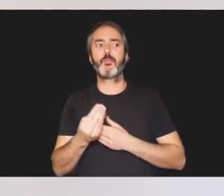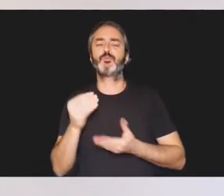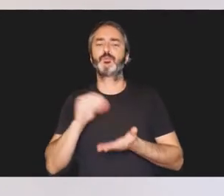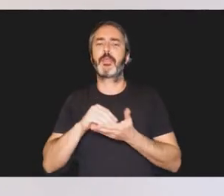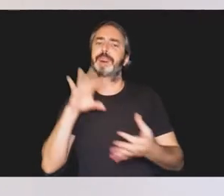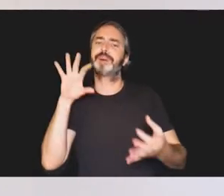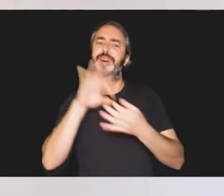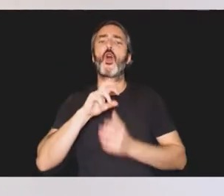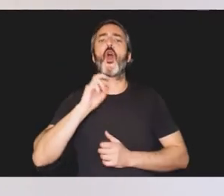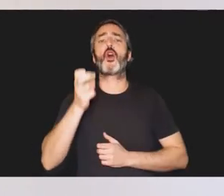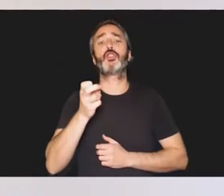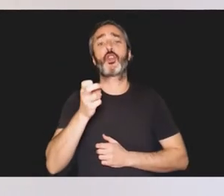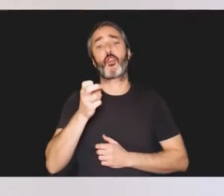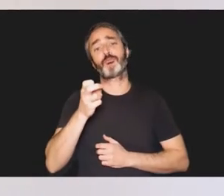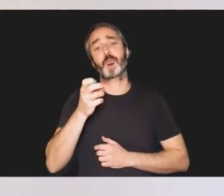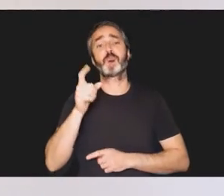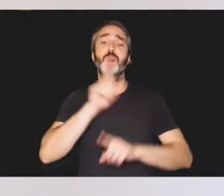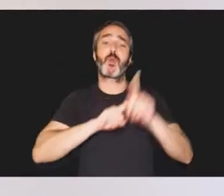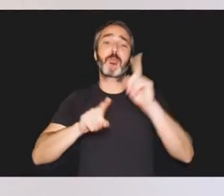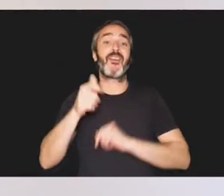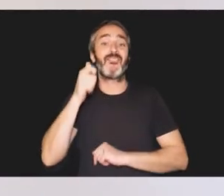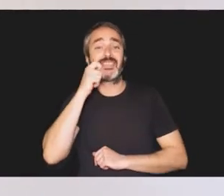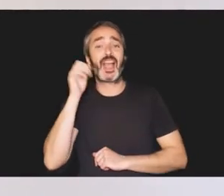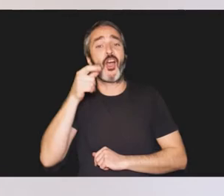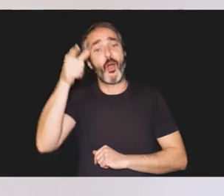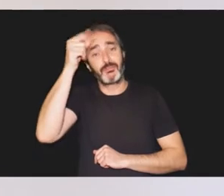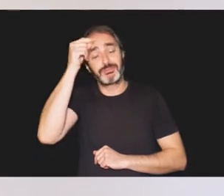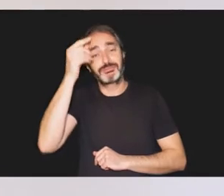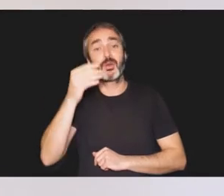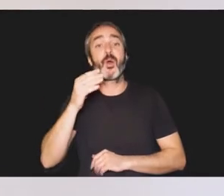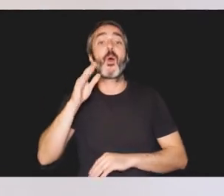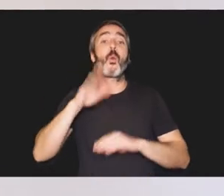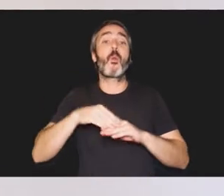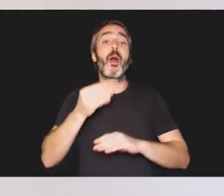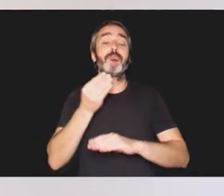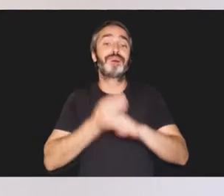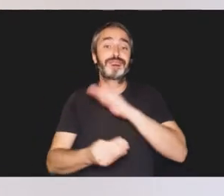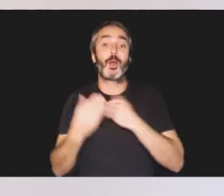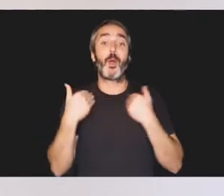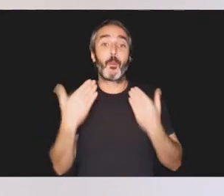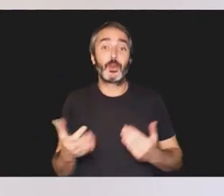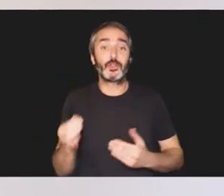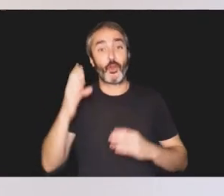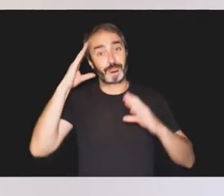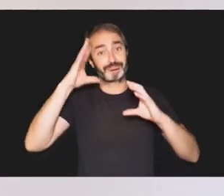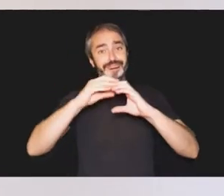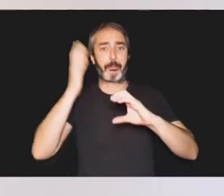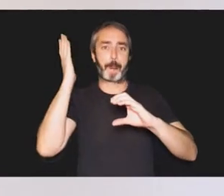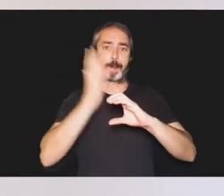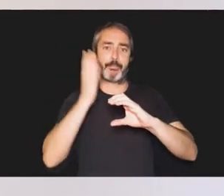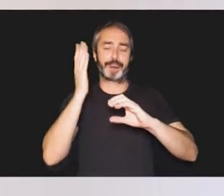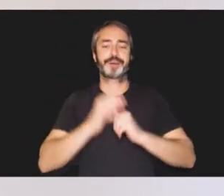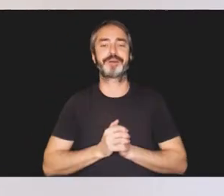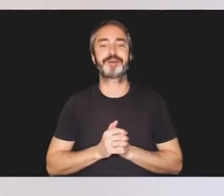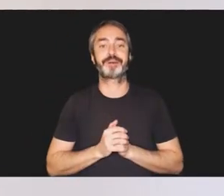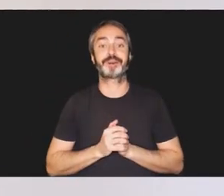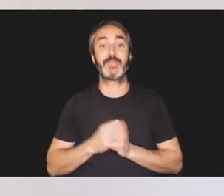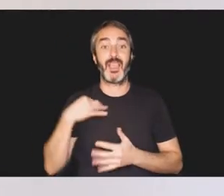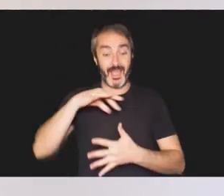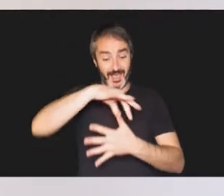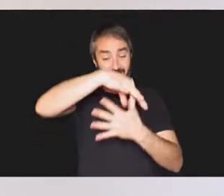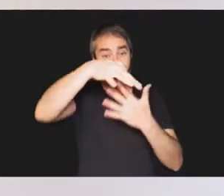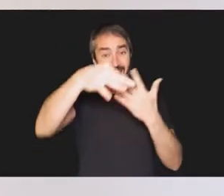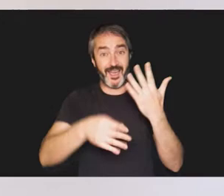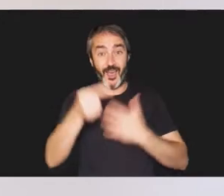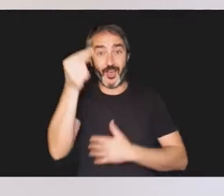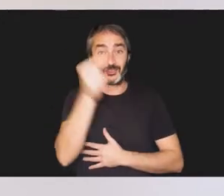afectaciones físicas o intelectuales derivadas de una prematuridad o de parálisis cerebral, por ejemplo. Cuando sumamos todos